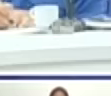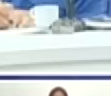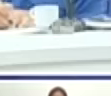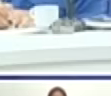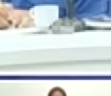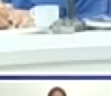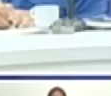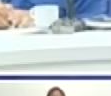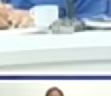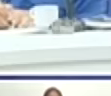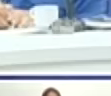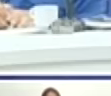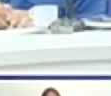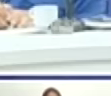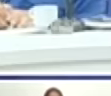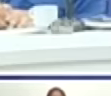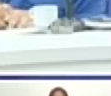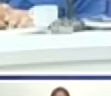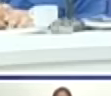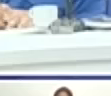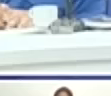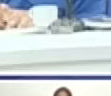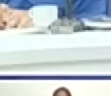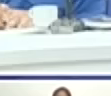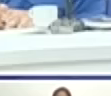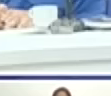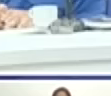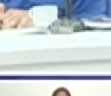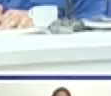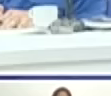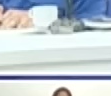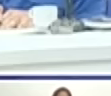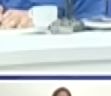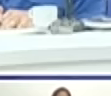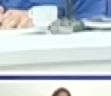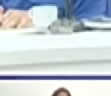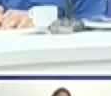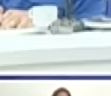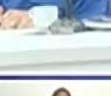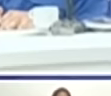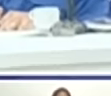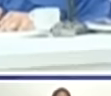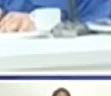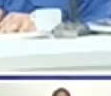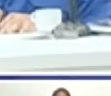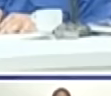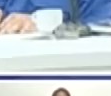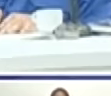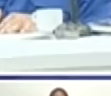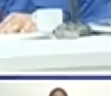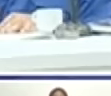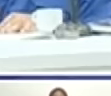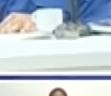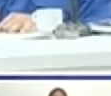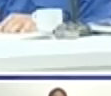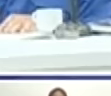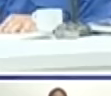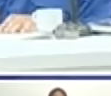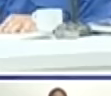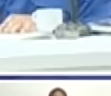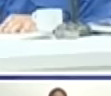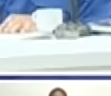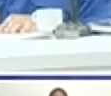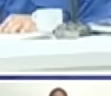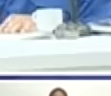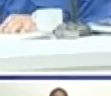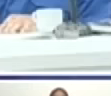2023 y no se le ha dado respuesta ¿en toda la parroquia? en toda la